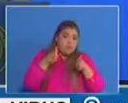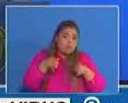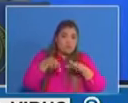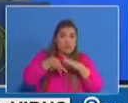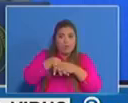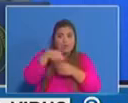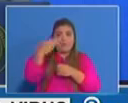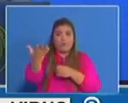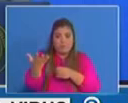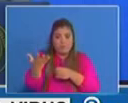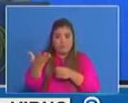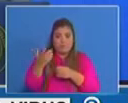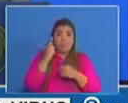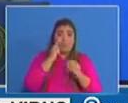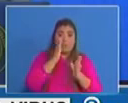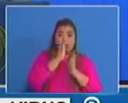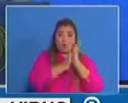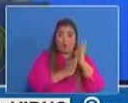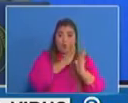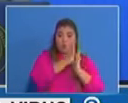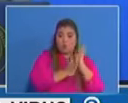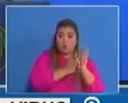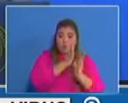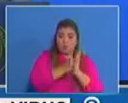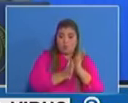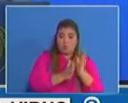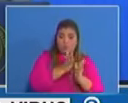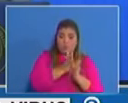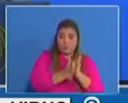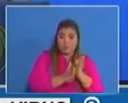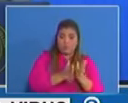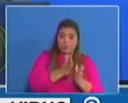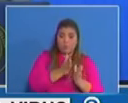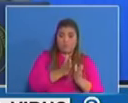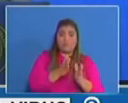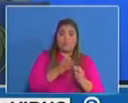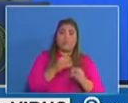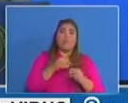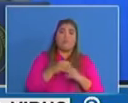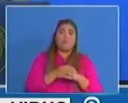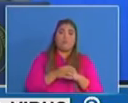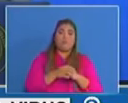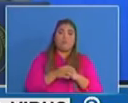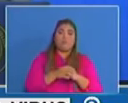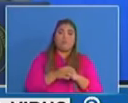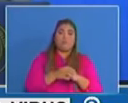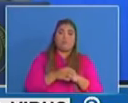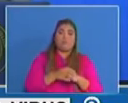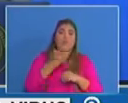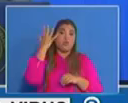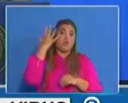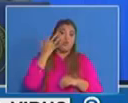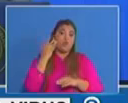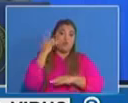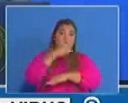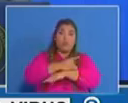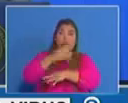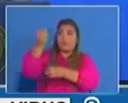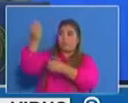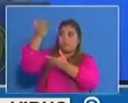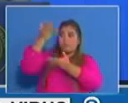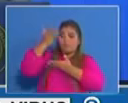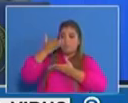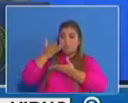en el caso de Colón el reporte que se hace es directamente de algunos de los casos de